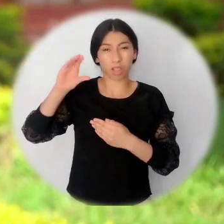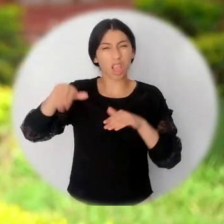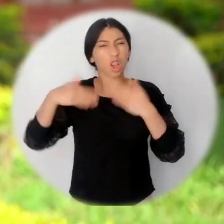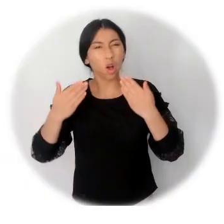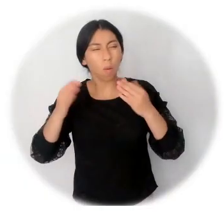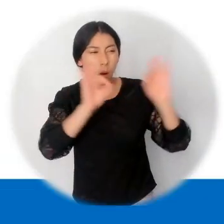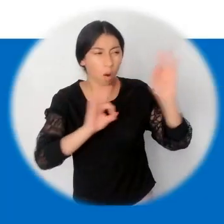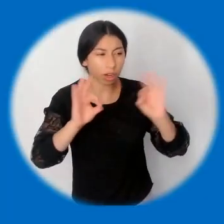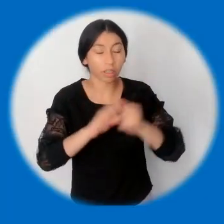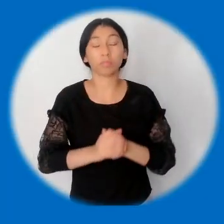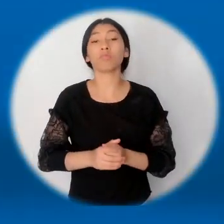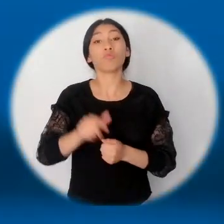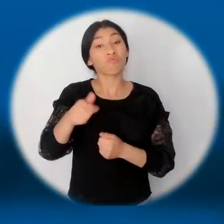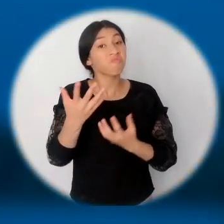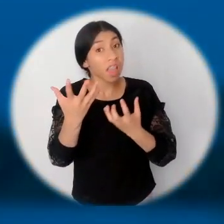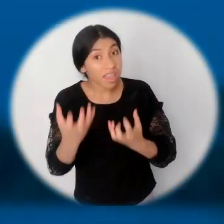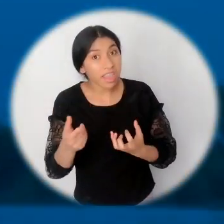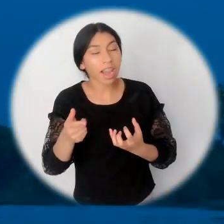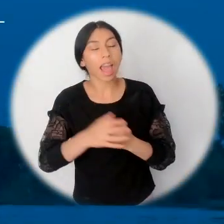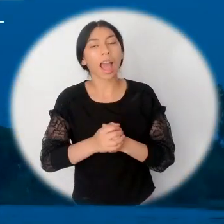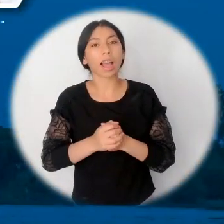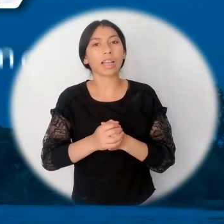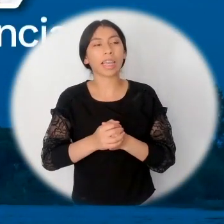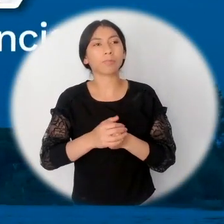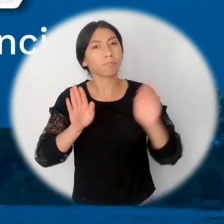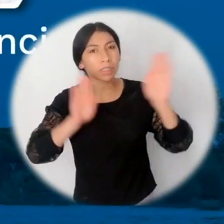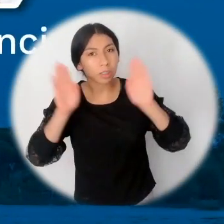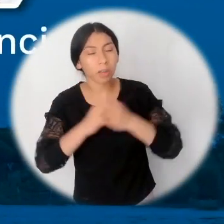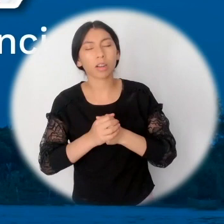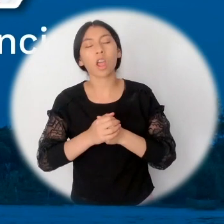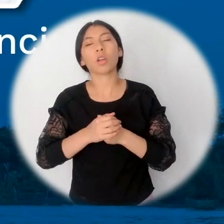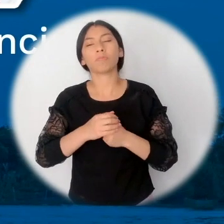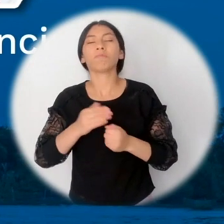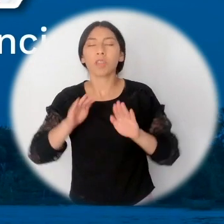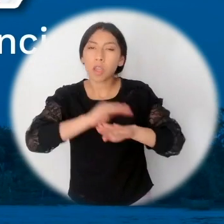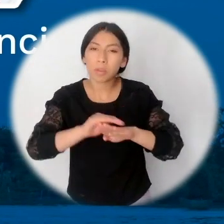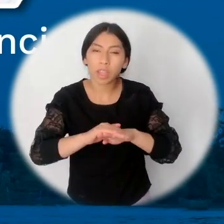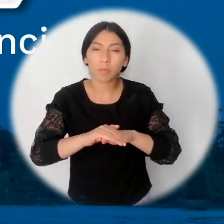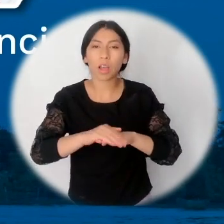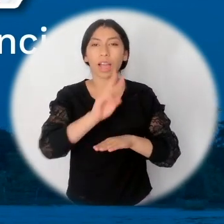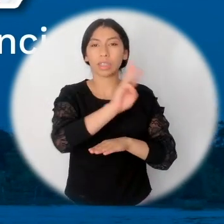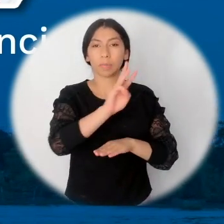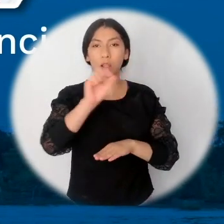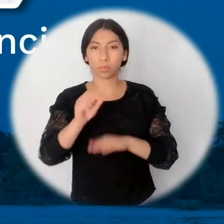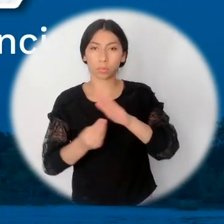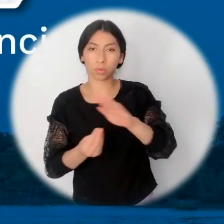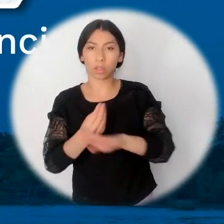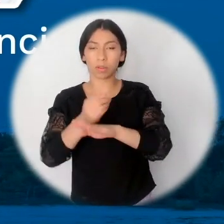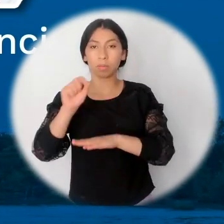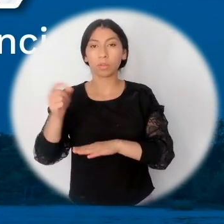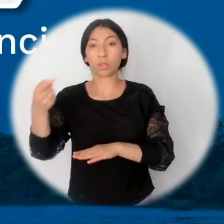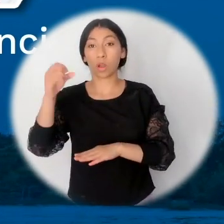que se trataran. Si usted quiere ser parte activa en esta rendición, lo invitamos a visitar nuestra página web www.unidadvictimas.gov.co,